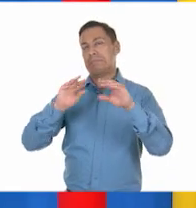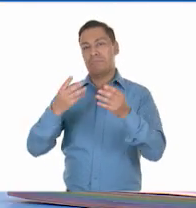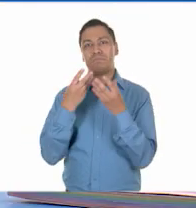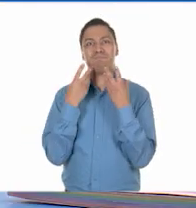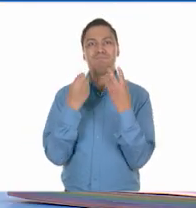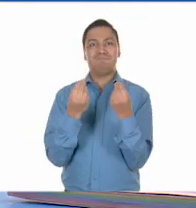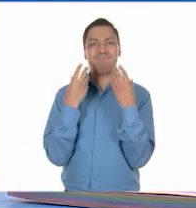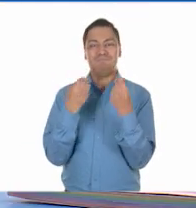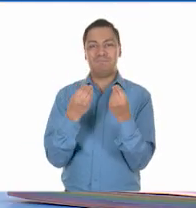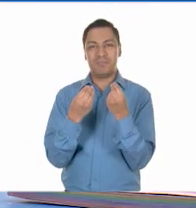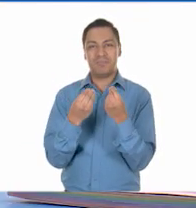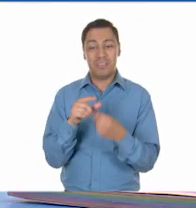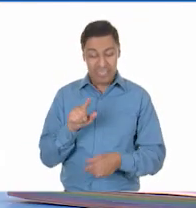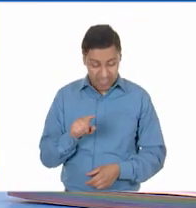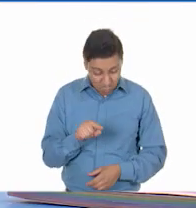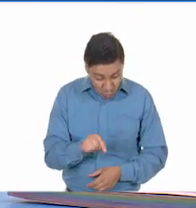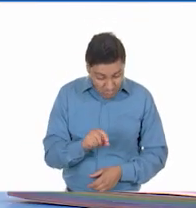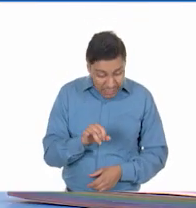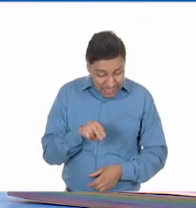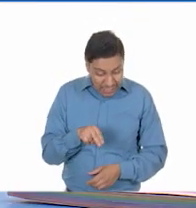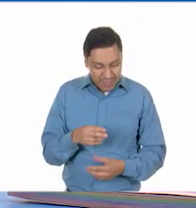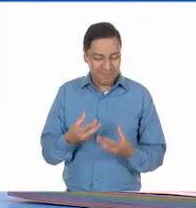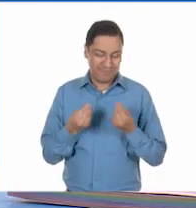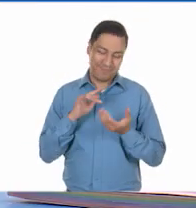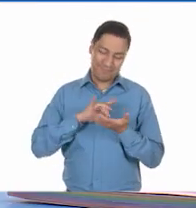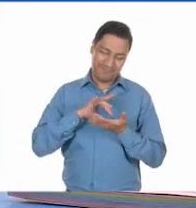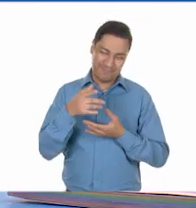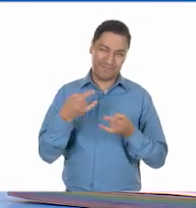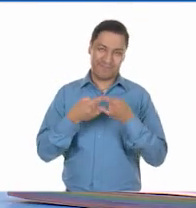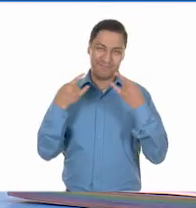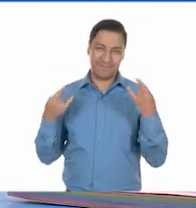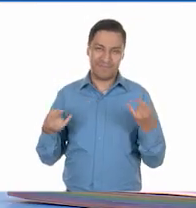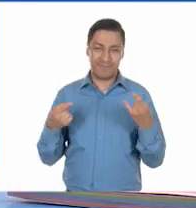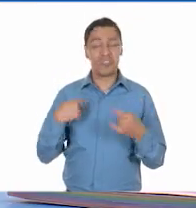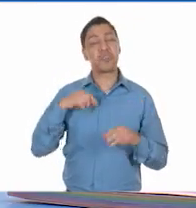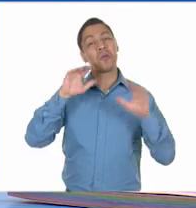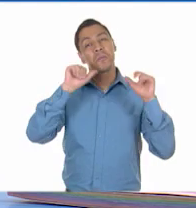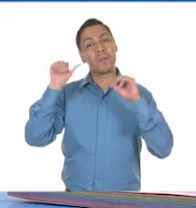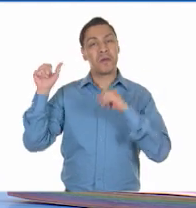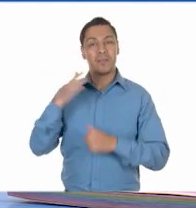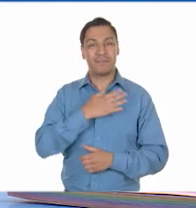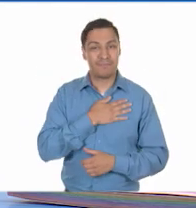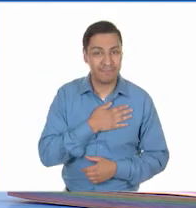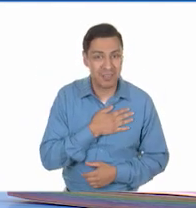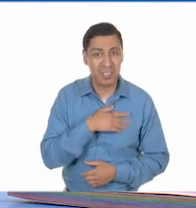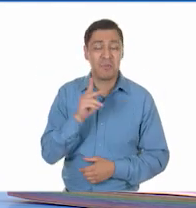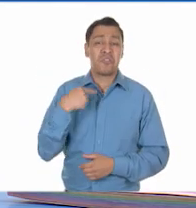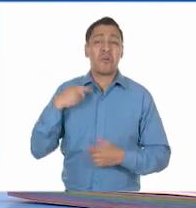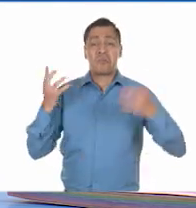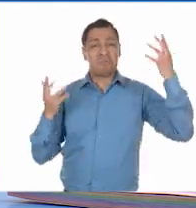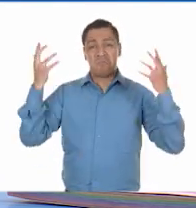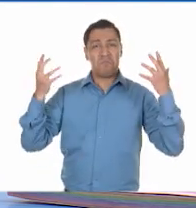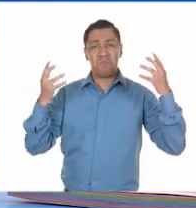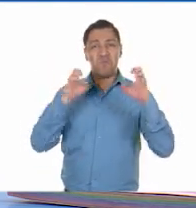Tin, qué bueno tenerte en la clase de Historia. Ay, muchas gracias. Me despediré con la mano en el corazón, pero no tengo mano.